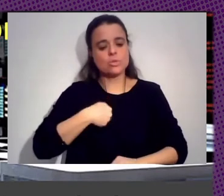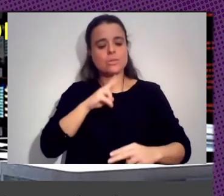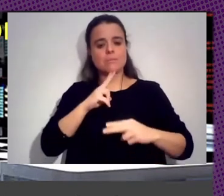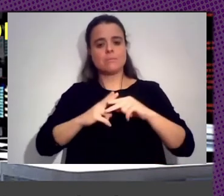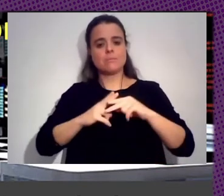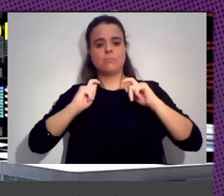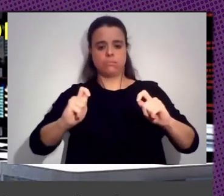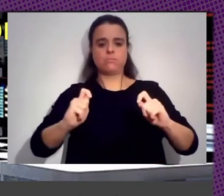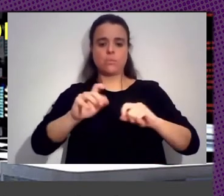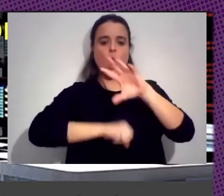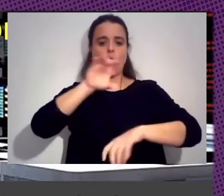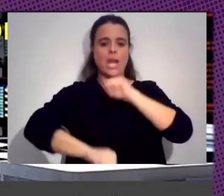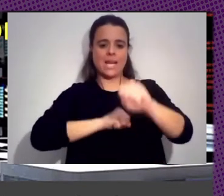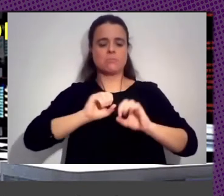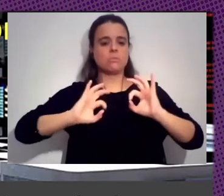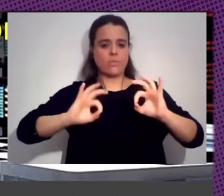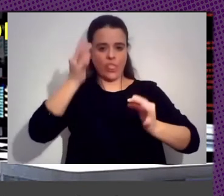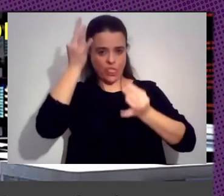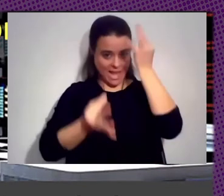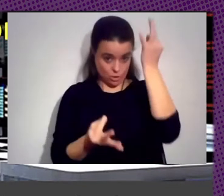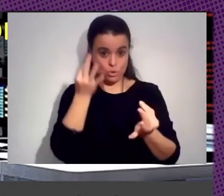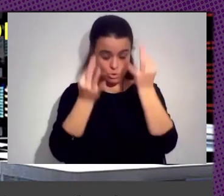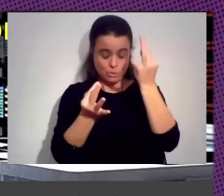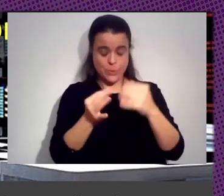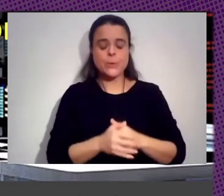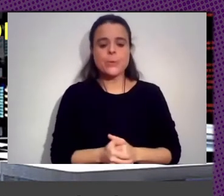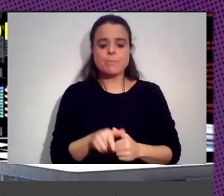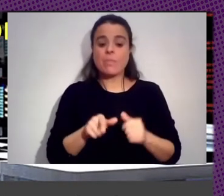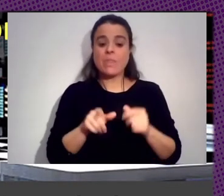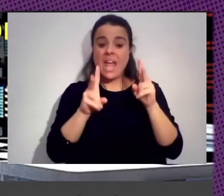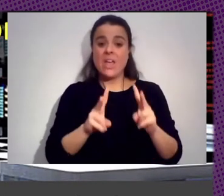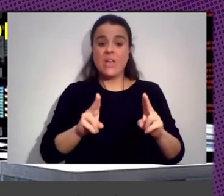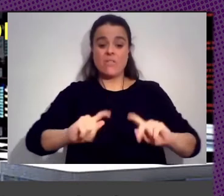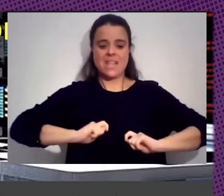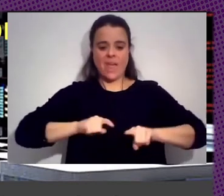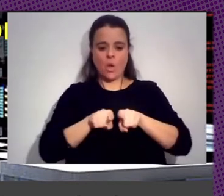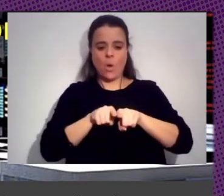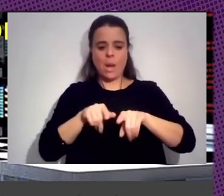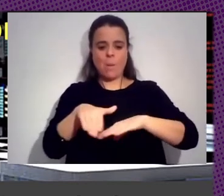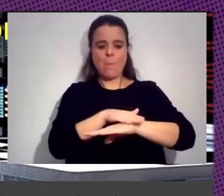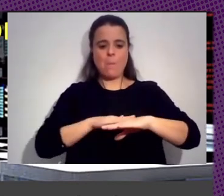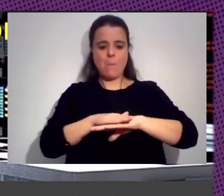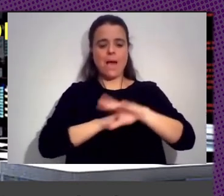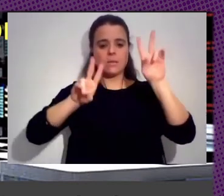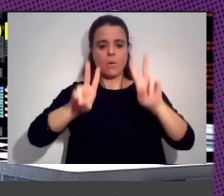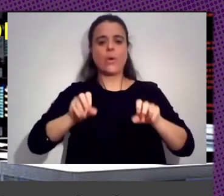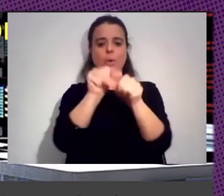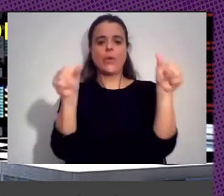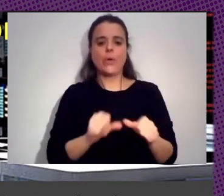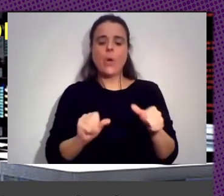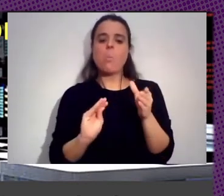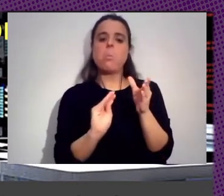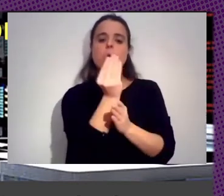Y Esta Fase Estamos Viendo Que Sienta Las Bases De Un Nuevo Modo De Producción Capitalista Que